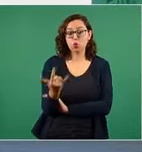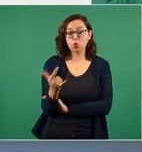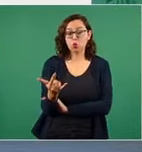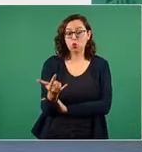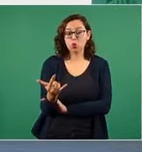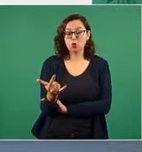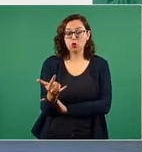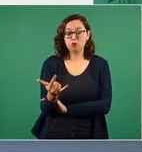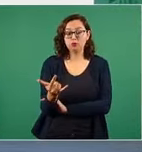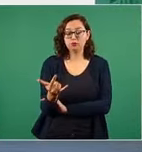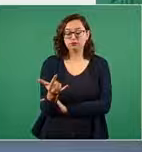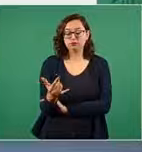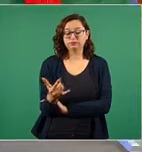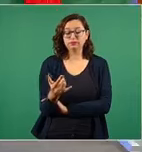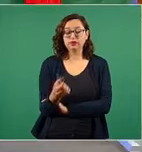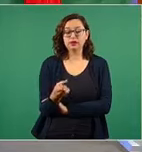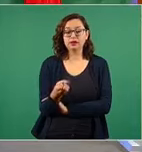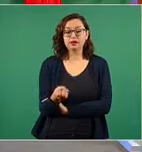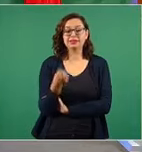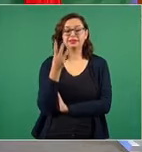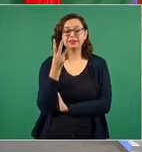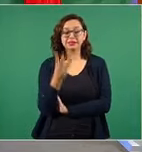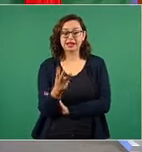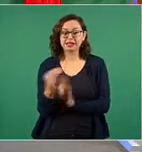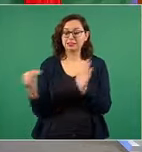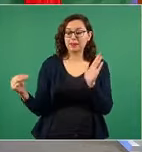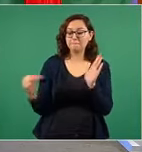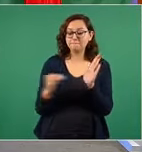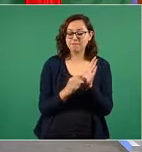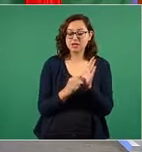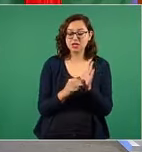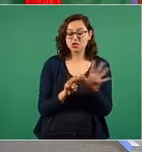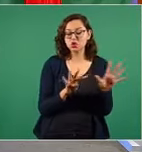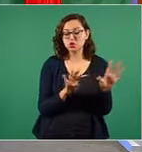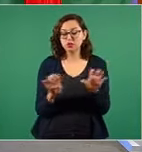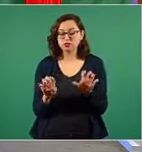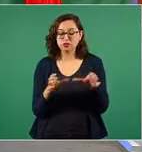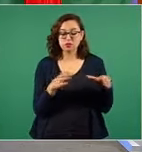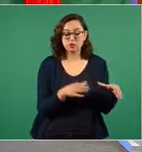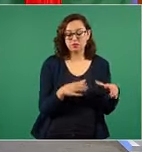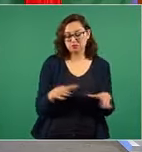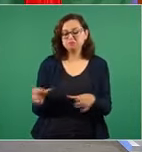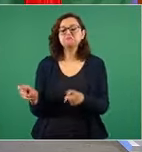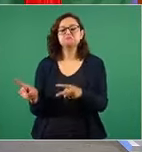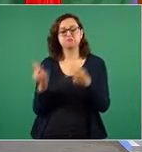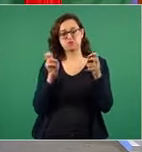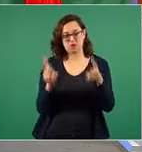.9 3 mil 900 barriles a 74 mil